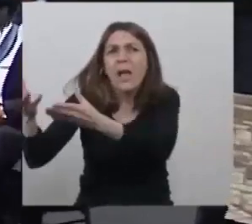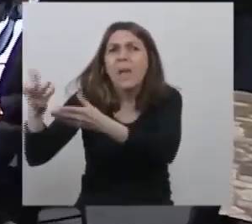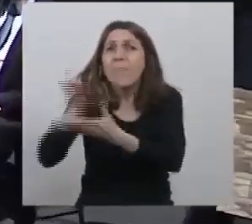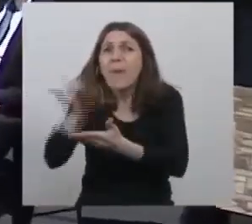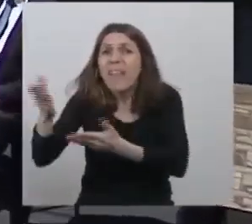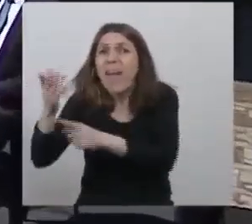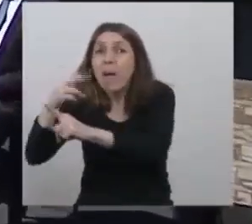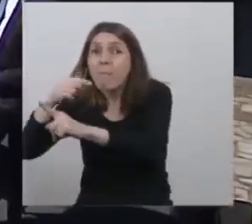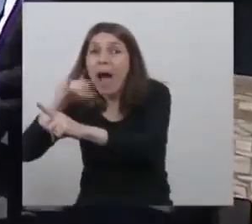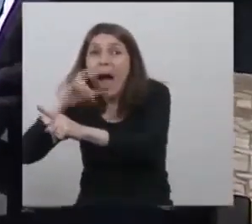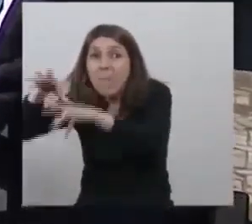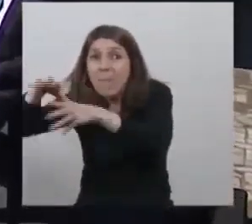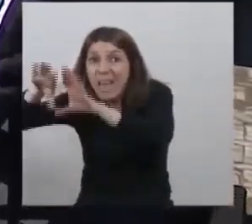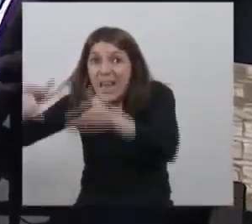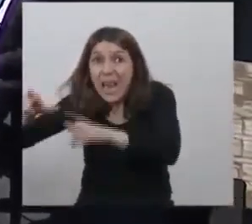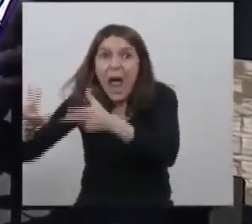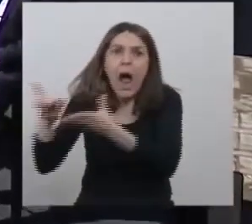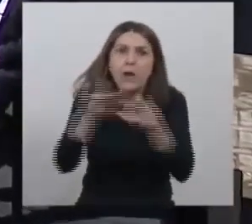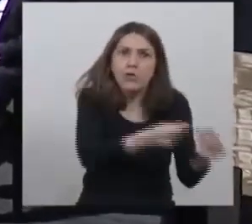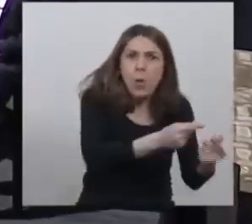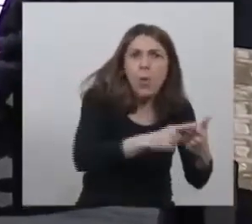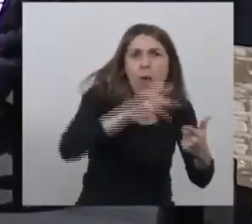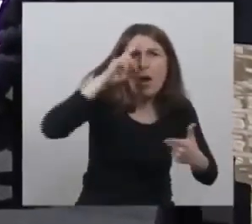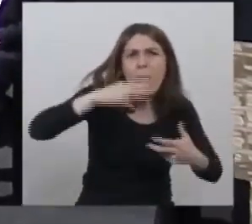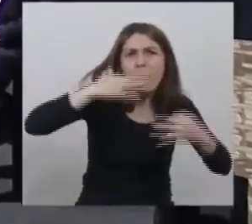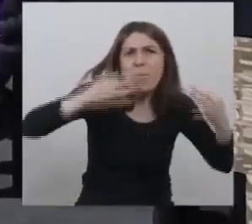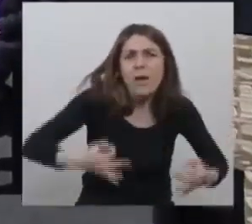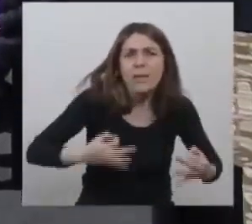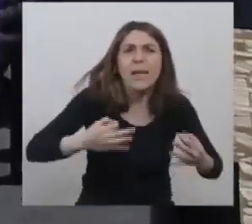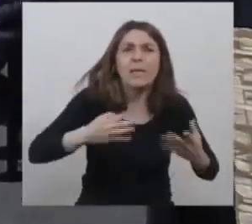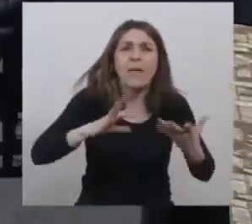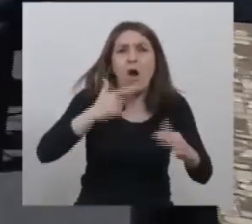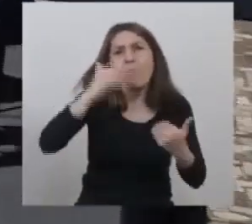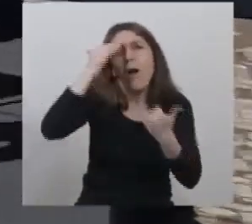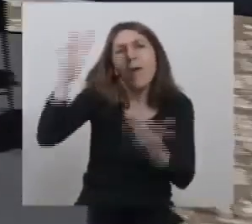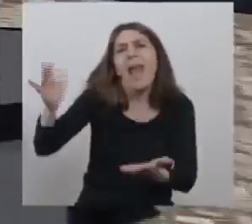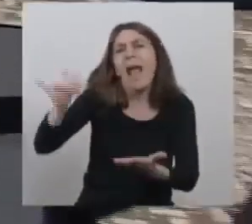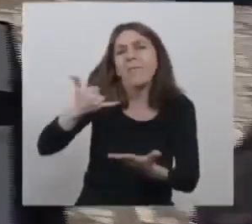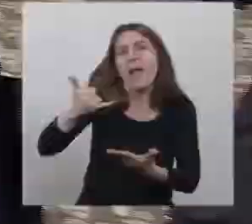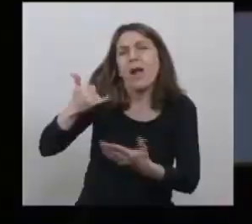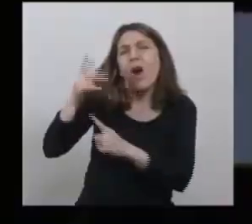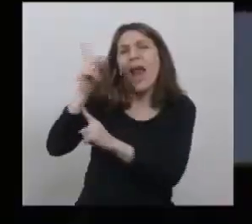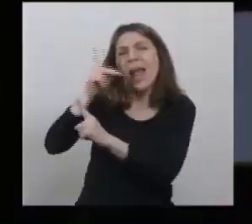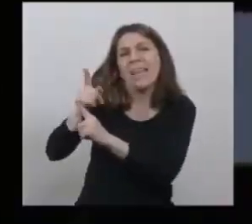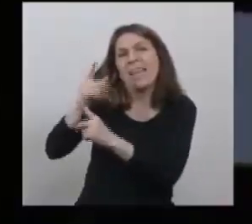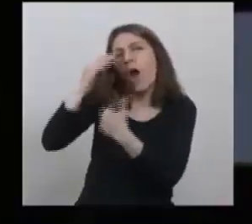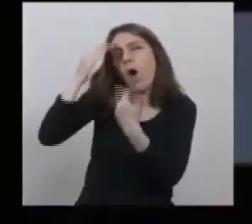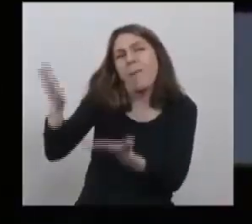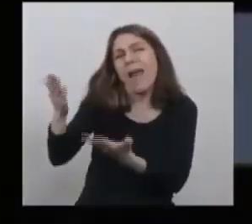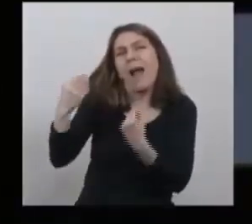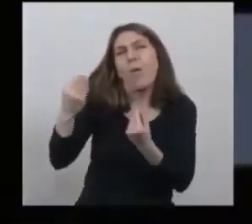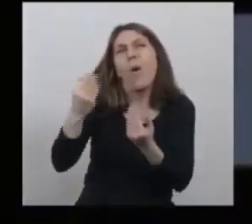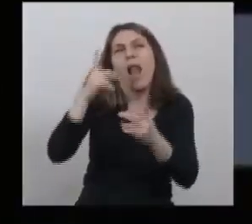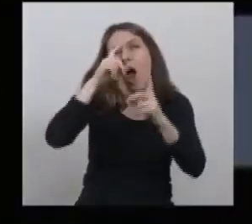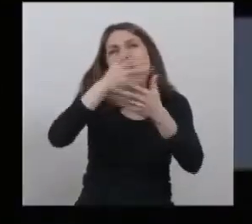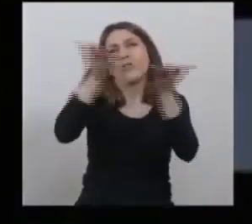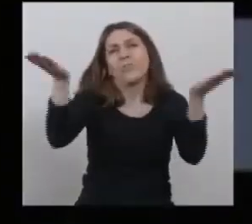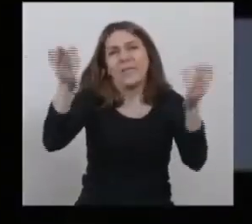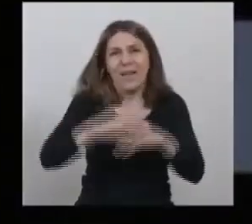comprometerse, me parece que es el mejor homenaje a Néstor Kirchner que hoy podemos hacer a 10 años de su partida.